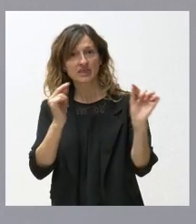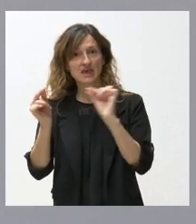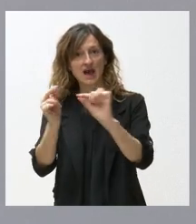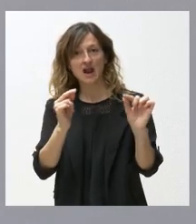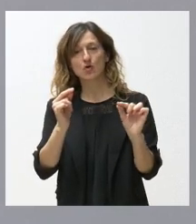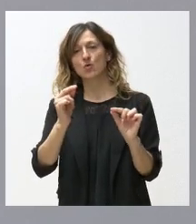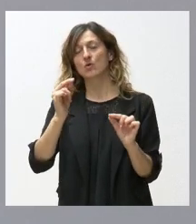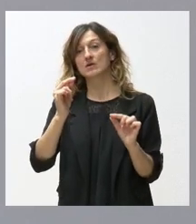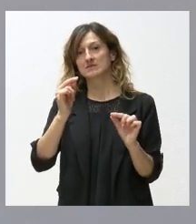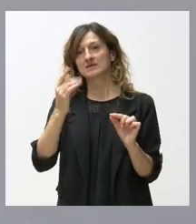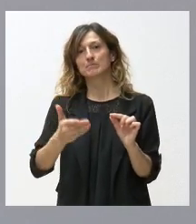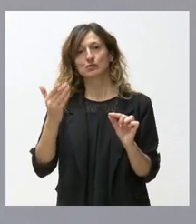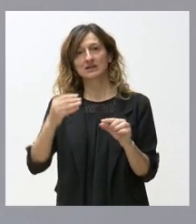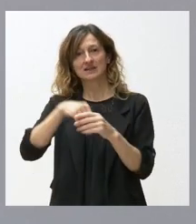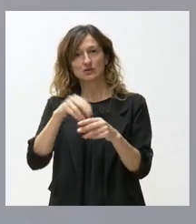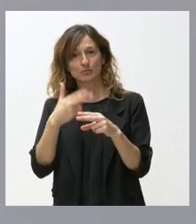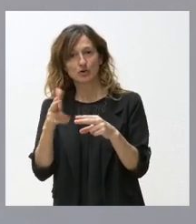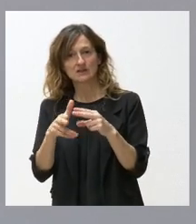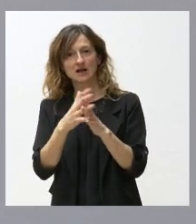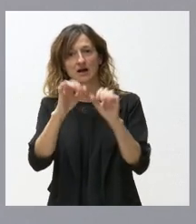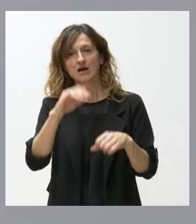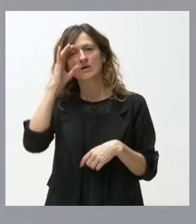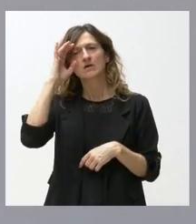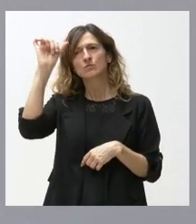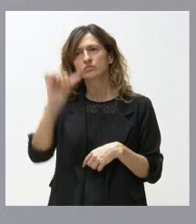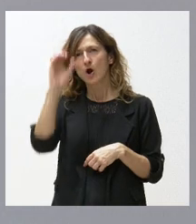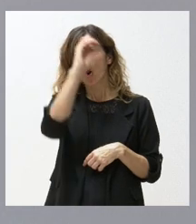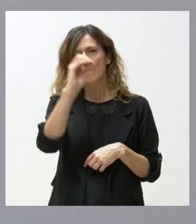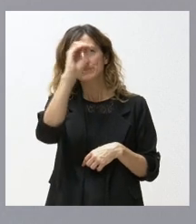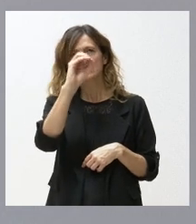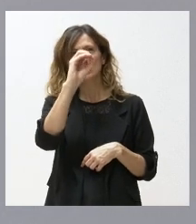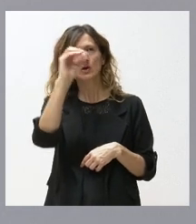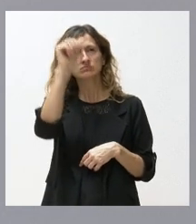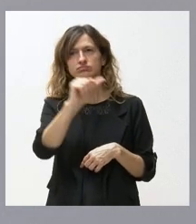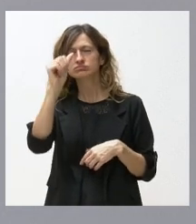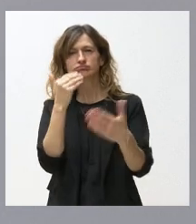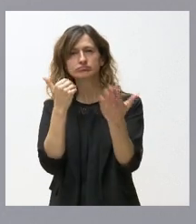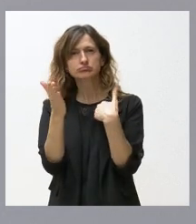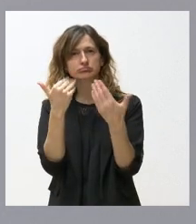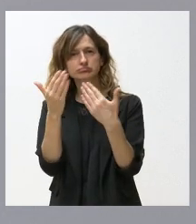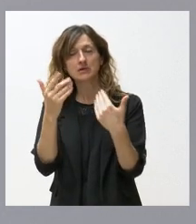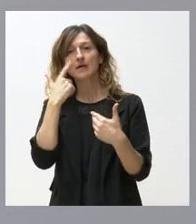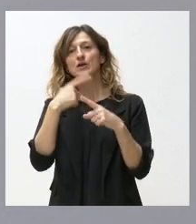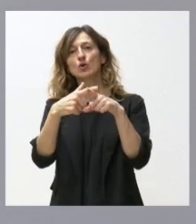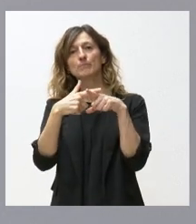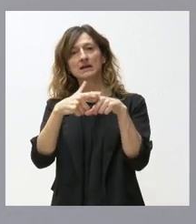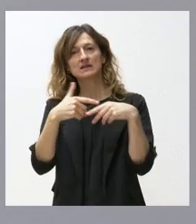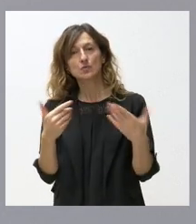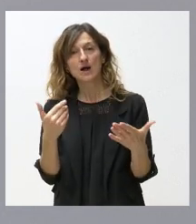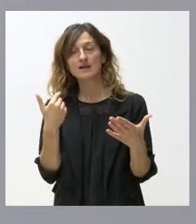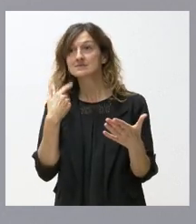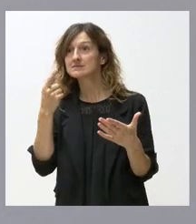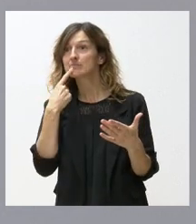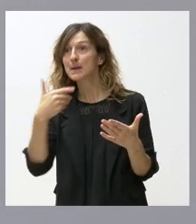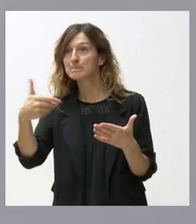importante, que es el diálogo, buscar acuerdos, escuchar la opinión de todos, ver qué podemos compartir, ver qué parte de lo que nos piden ya está en el proyecto de